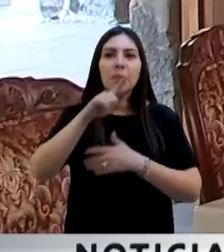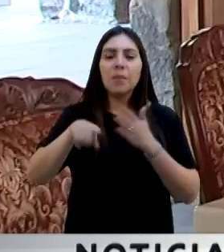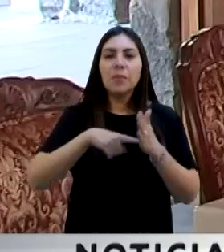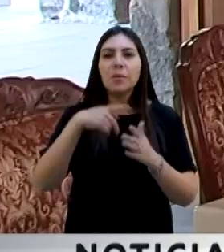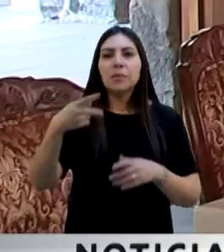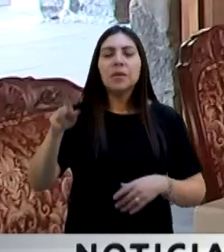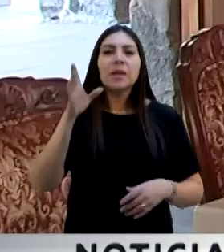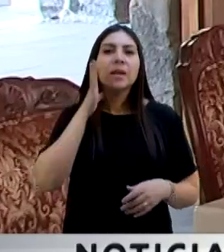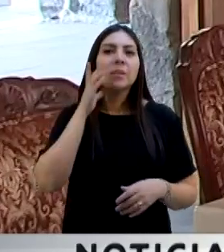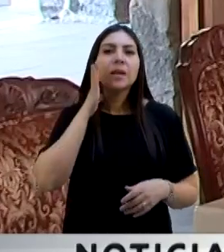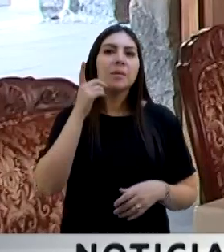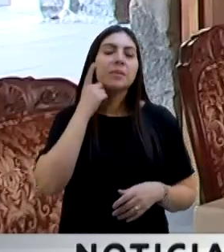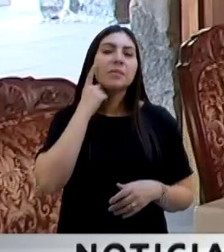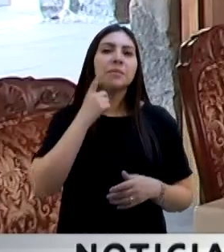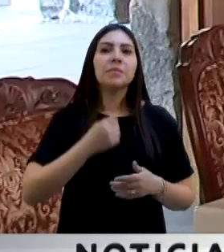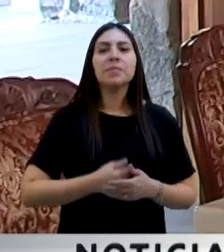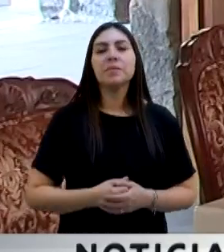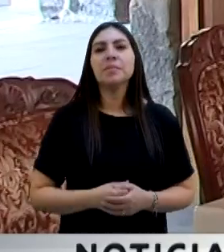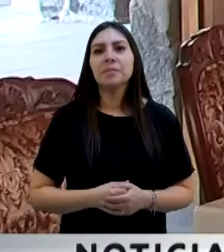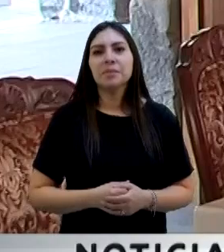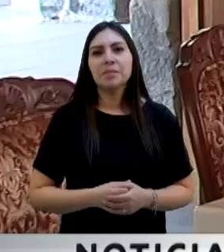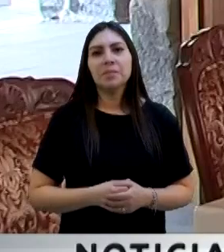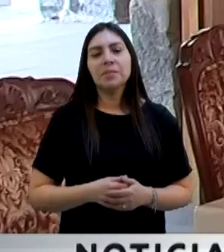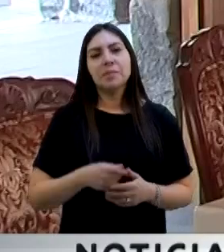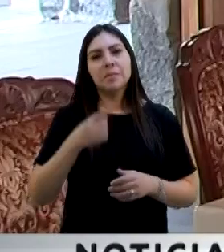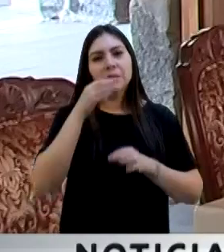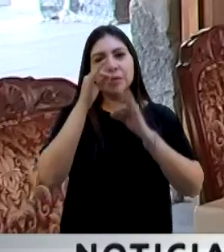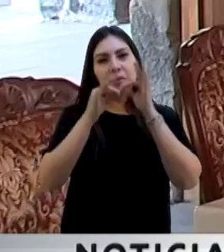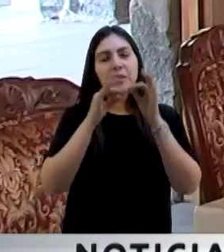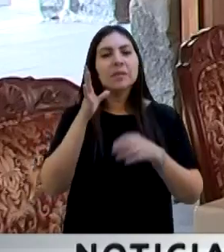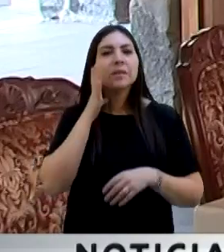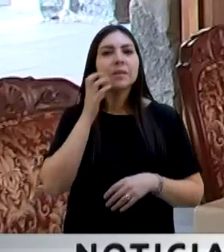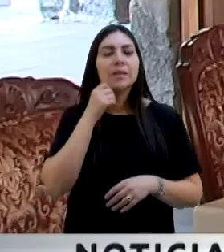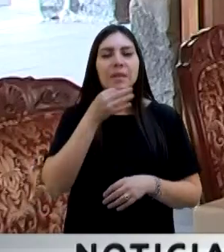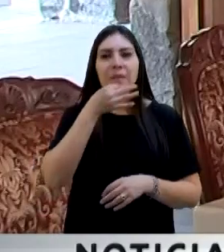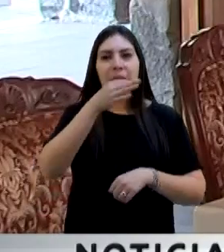imágenes de Marco Antonio Espejel Estrada y desde Formó, para Noticias del Congreso, Adriana Aguilar Torres.